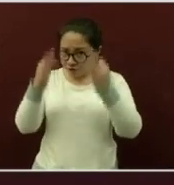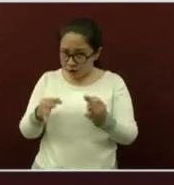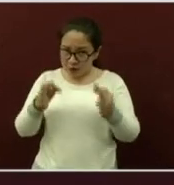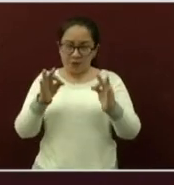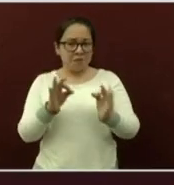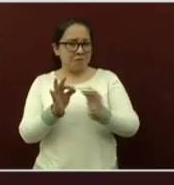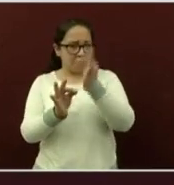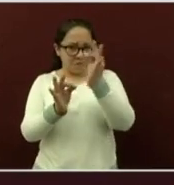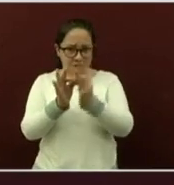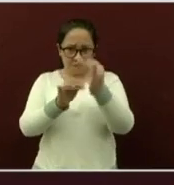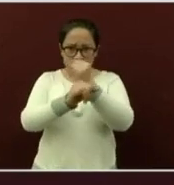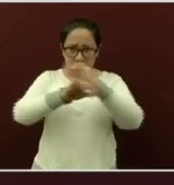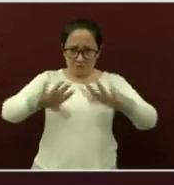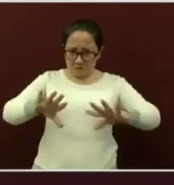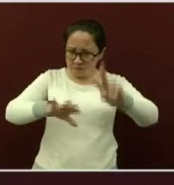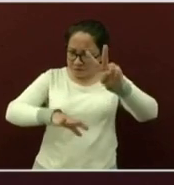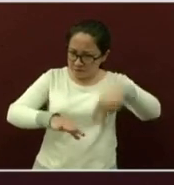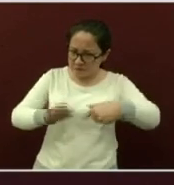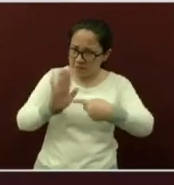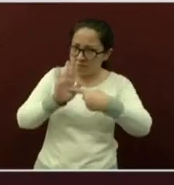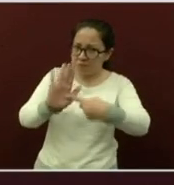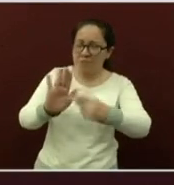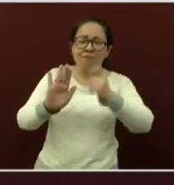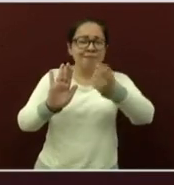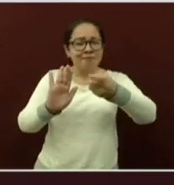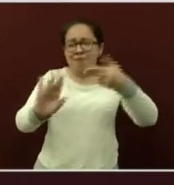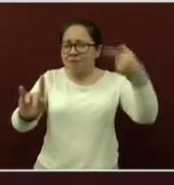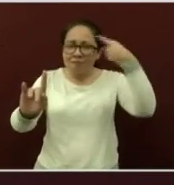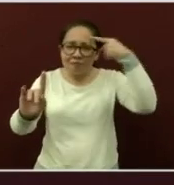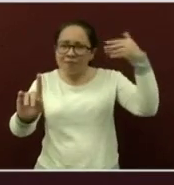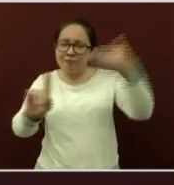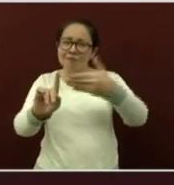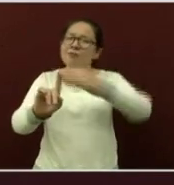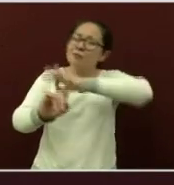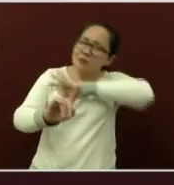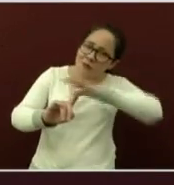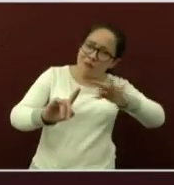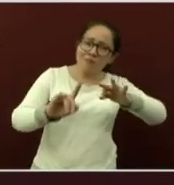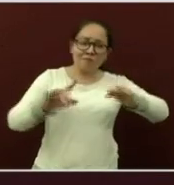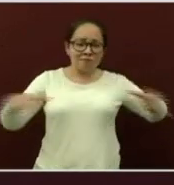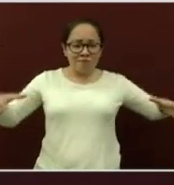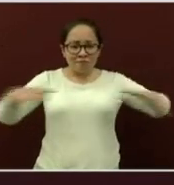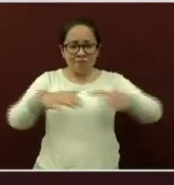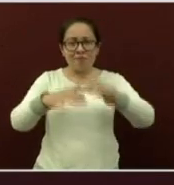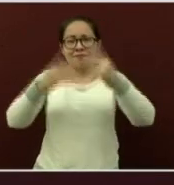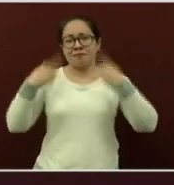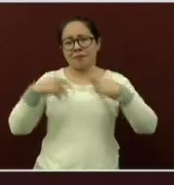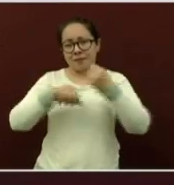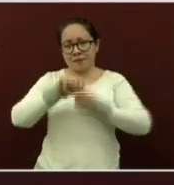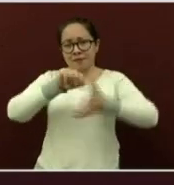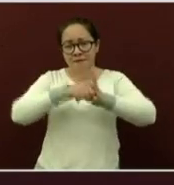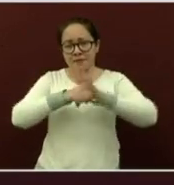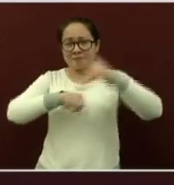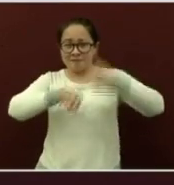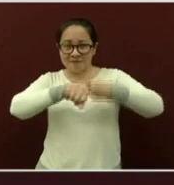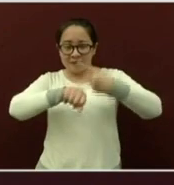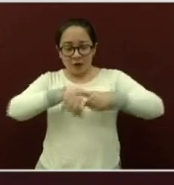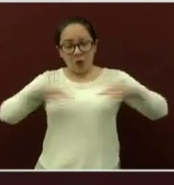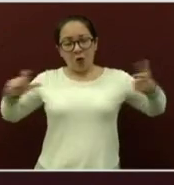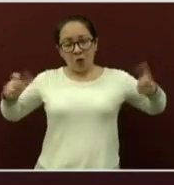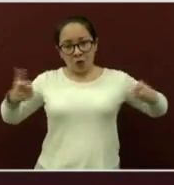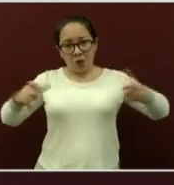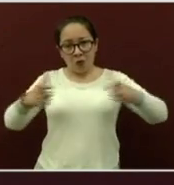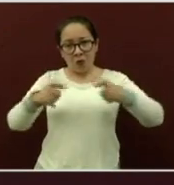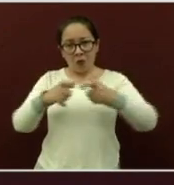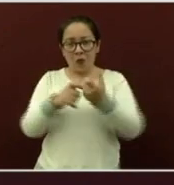de primera mano y cuyo objetivo es precisamente contribuir en la reducción de contagios, aumento de